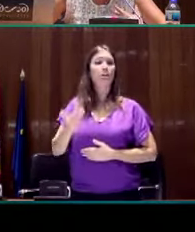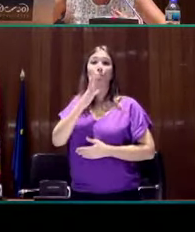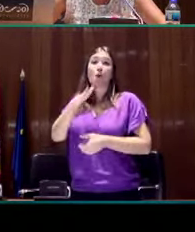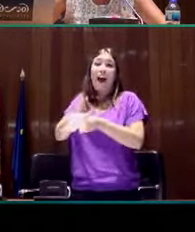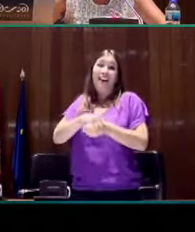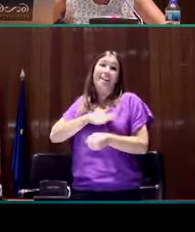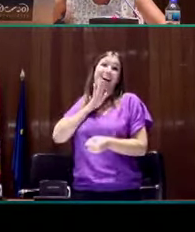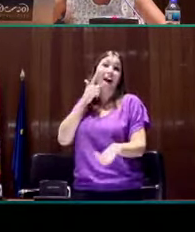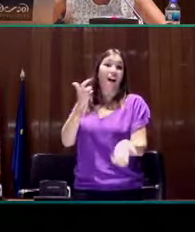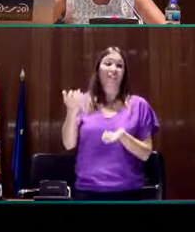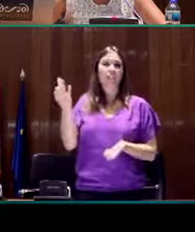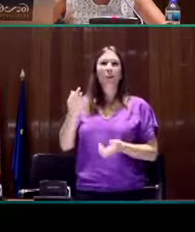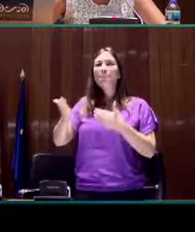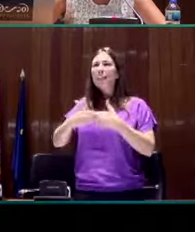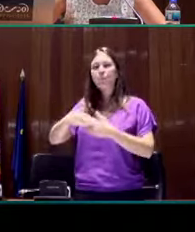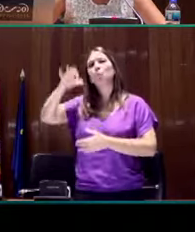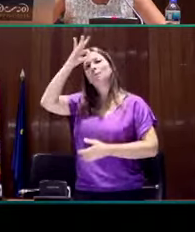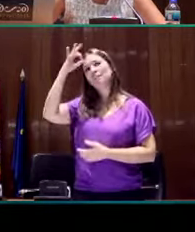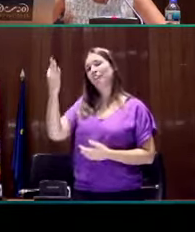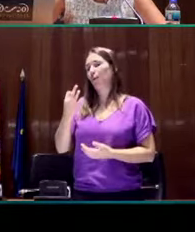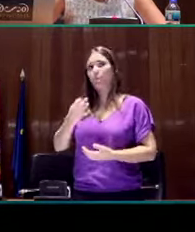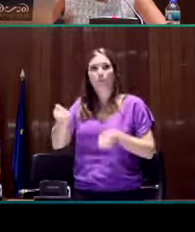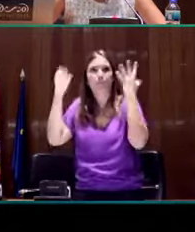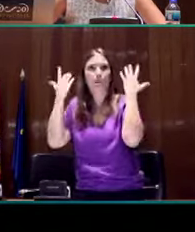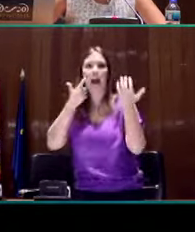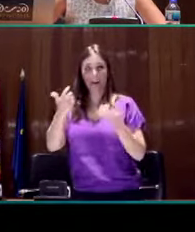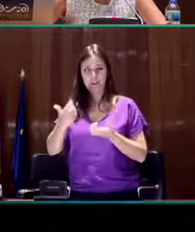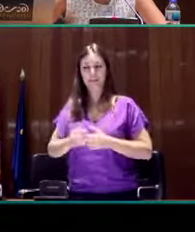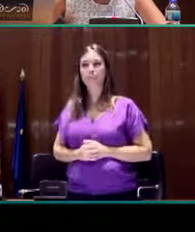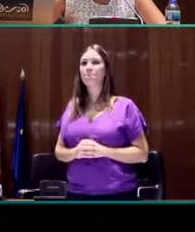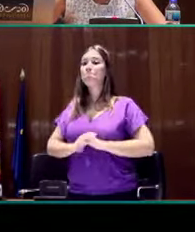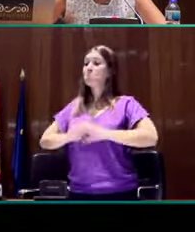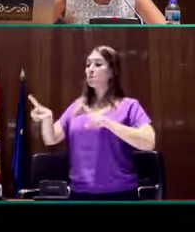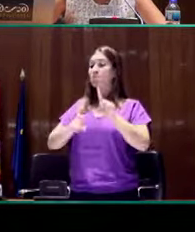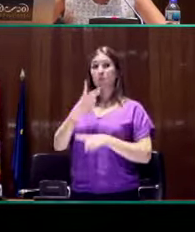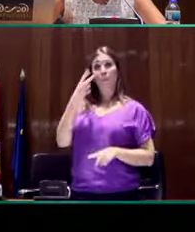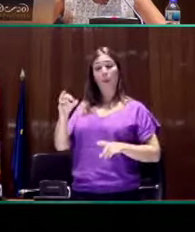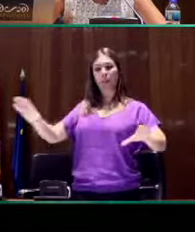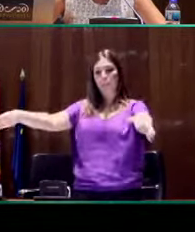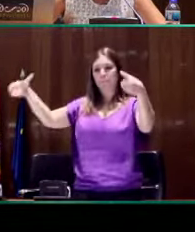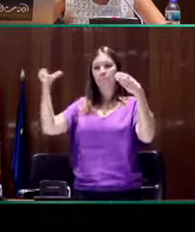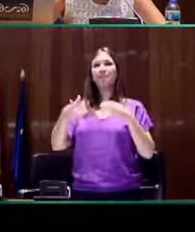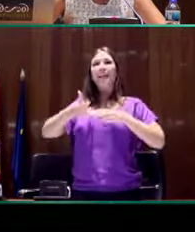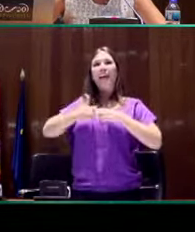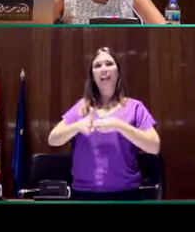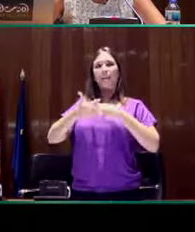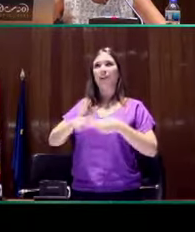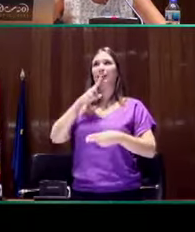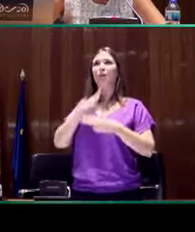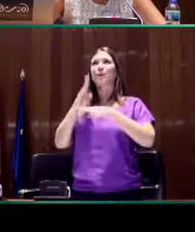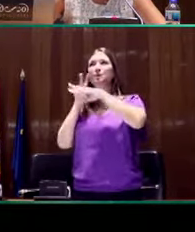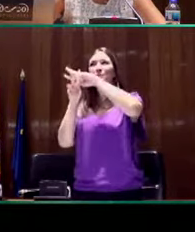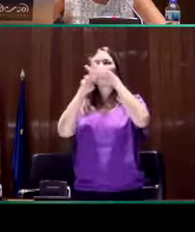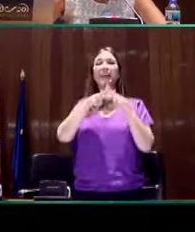área artística, era que no tuvieran conocimientos artísticos. Y para ello utilizamos una herramienta que es el eye tracker, el